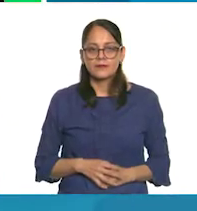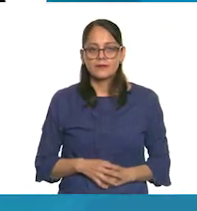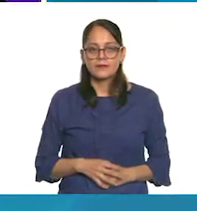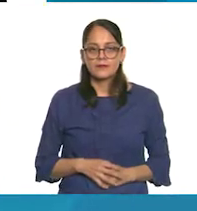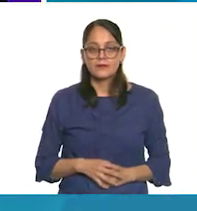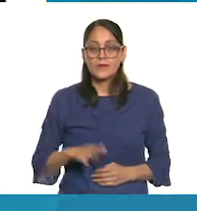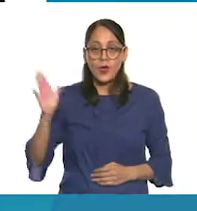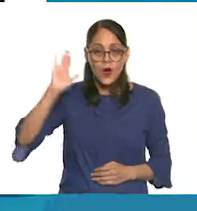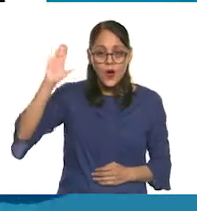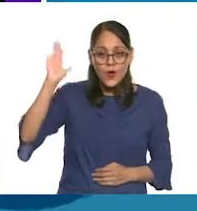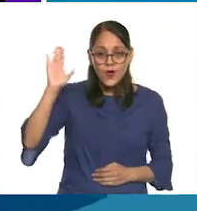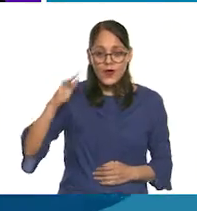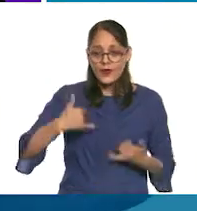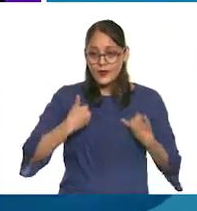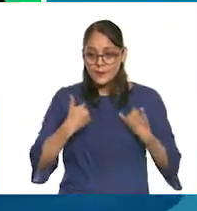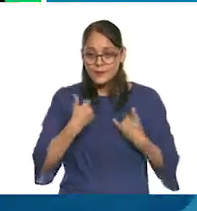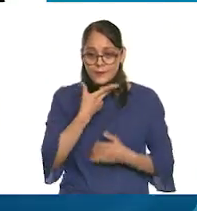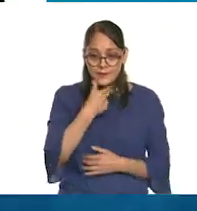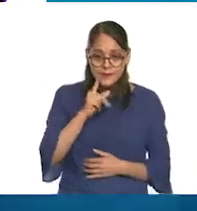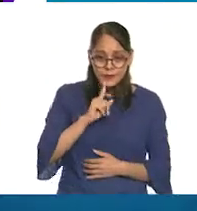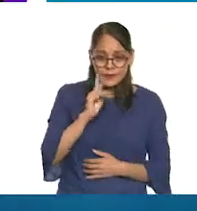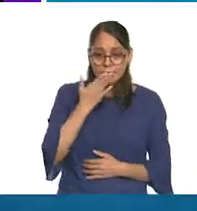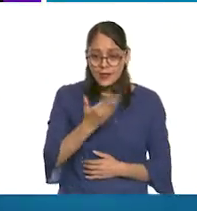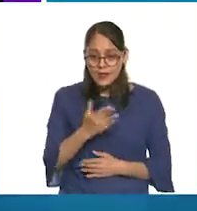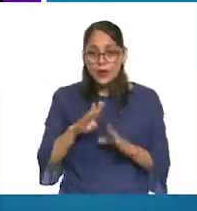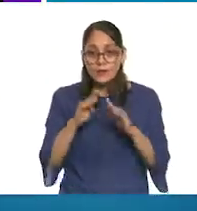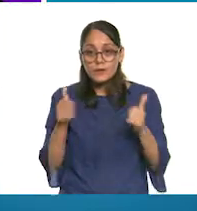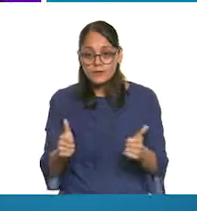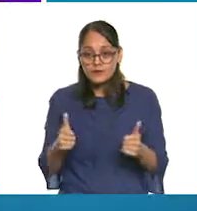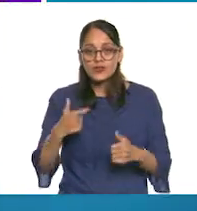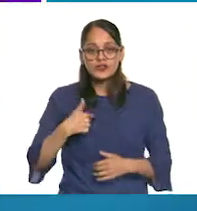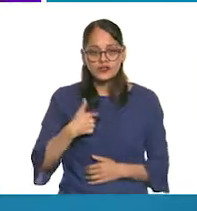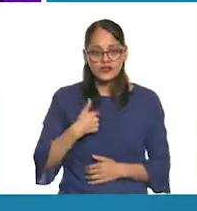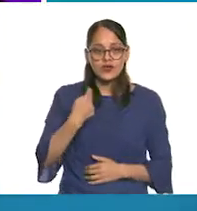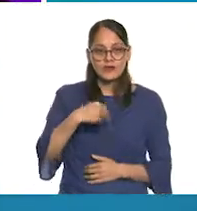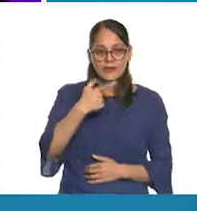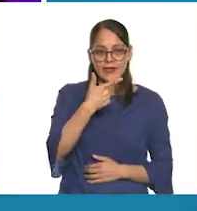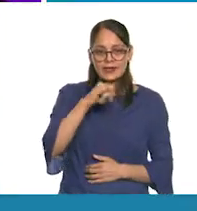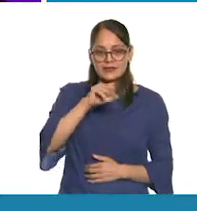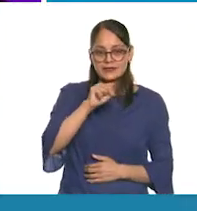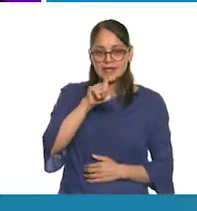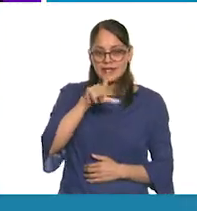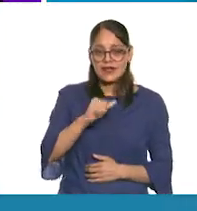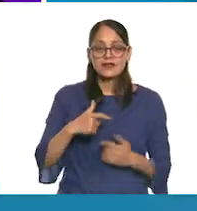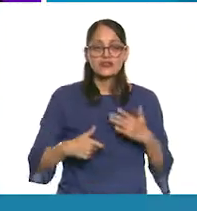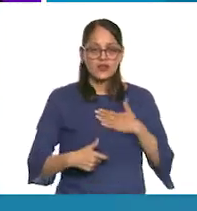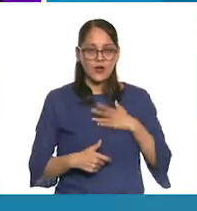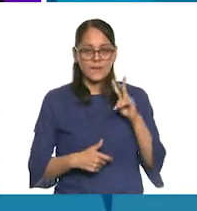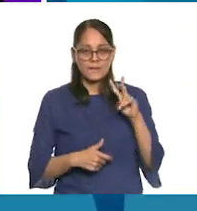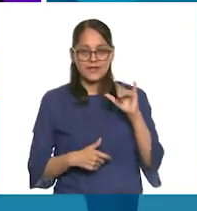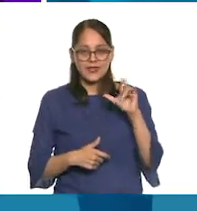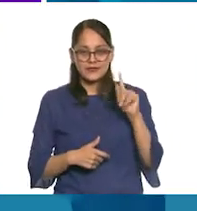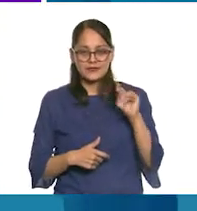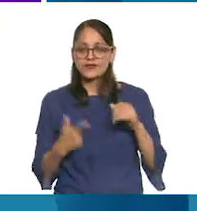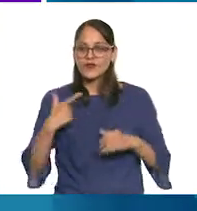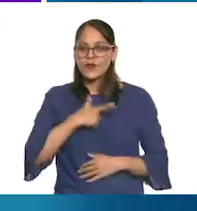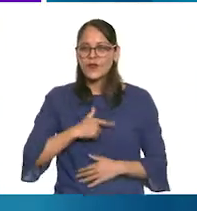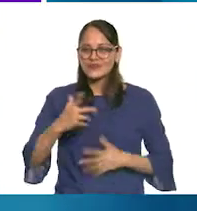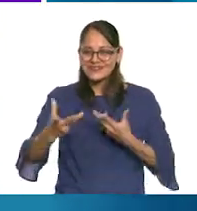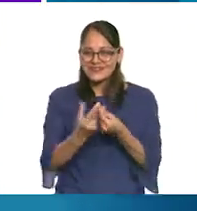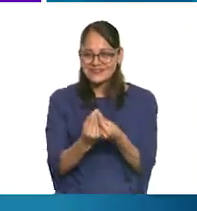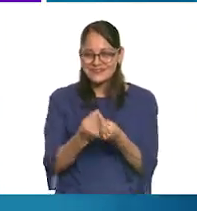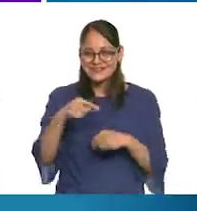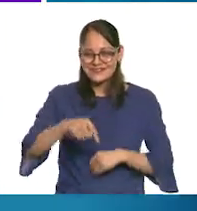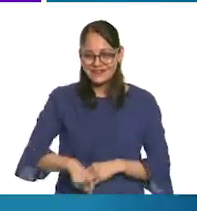Hola, chicas y chicos. ¿Cómo están? Soy Gisela Sierra. Y yo soy Víctor Díaz y nos da mucho gusto tenernos con nosotros de nueva